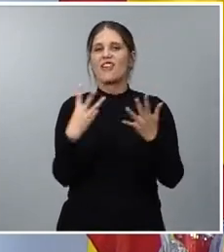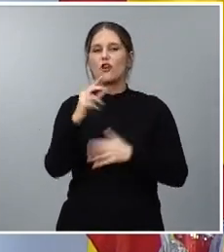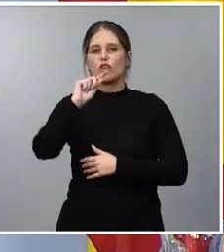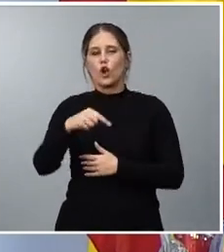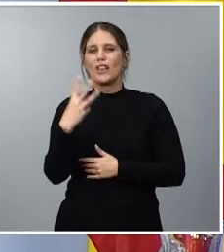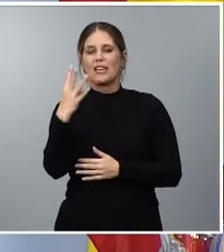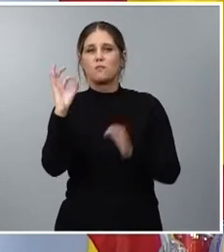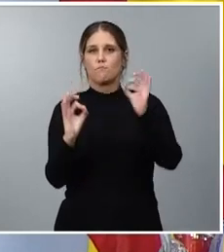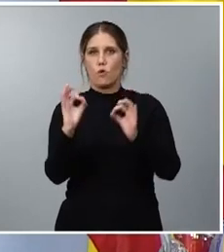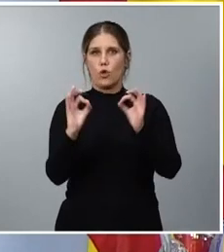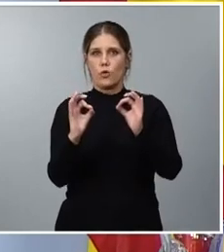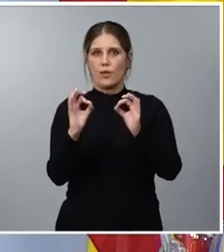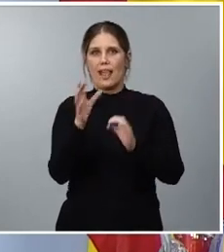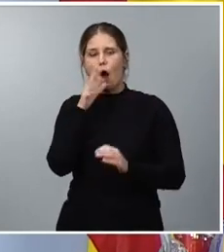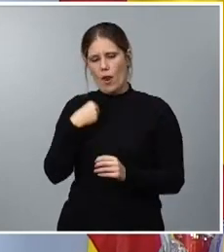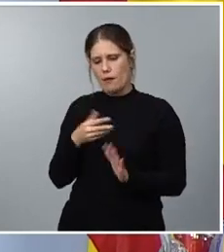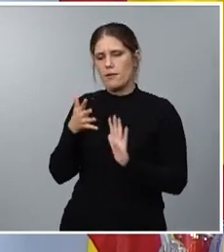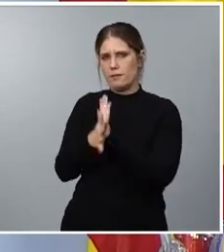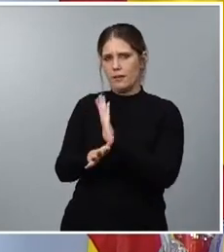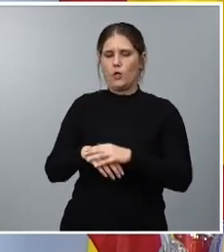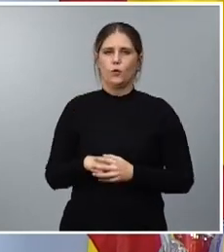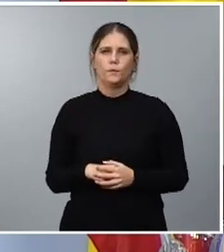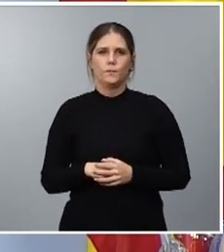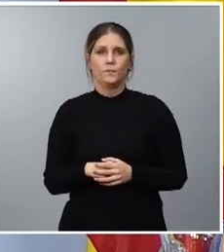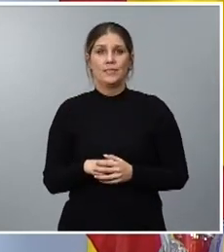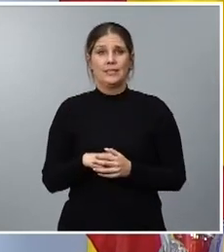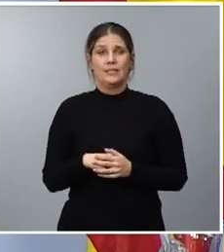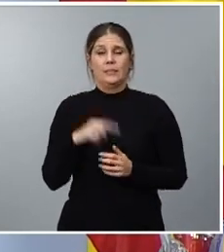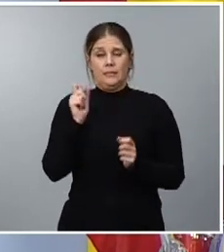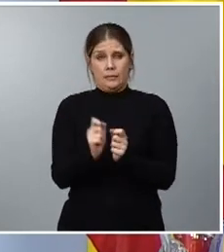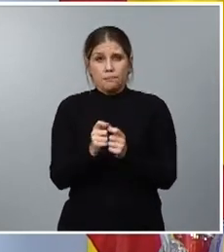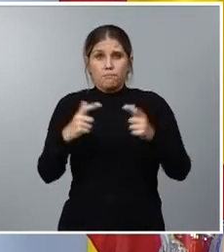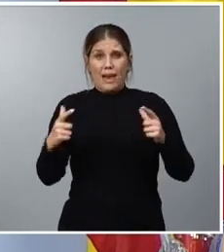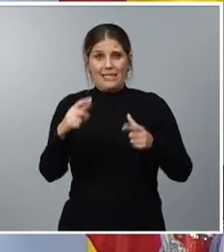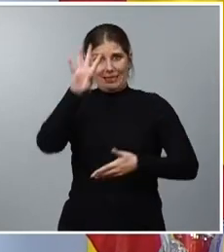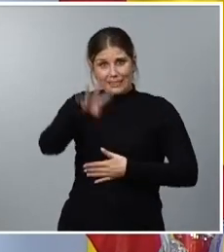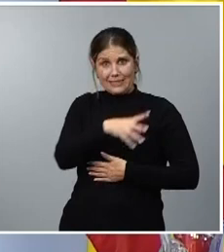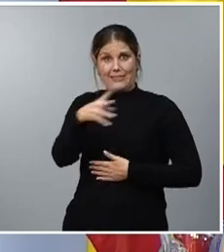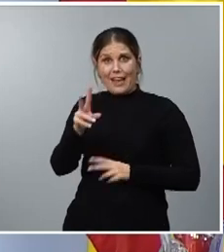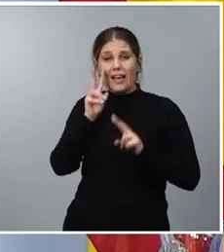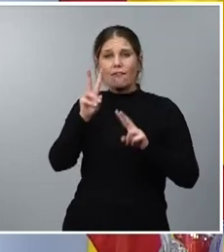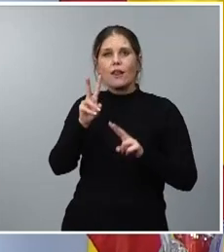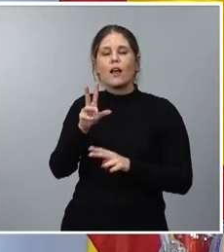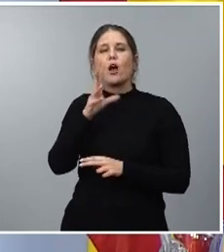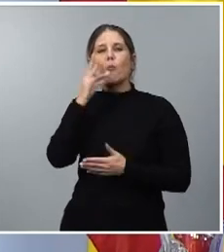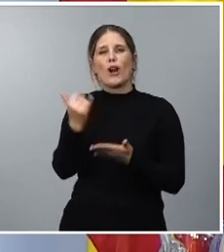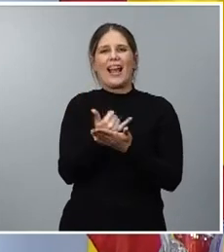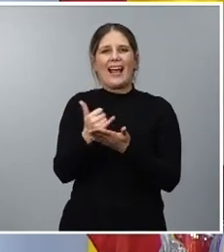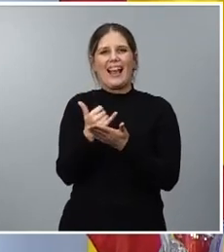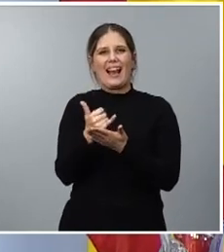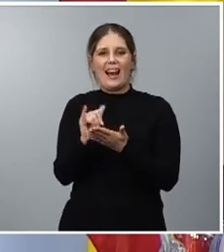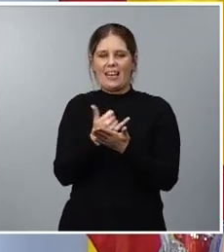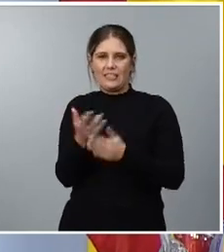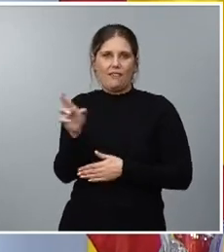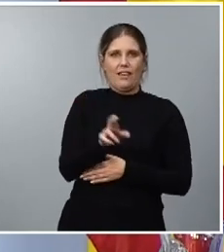% que paso a explicar. Este incremento que aparece en la tabla se debe a una reclasificación por